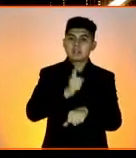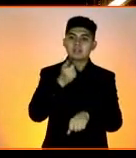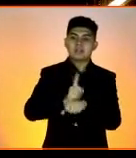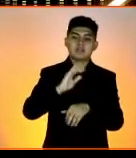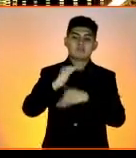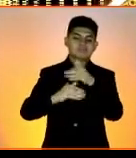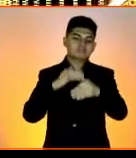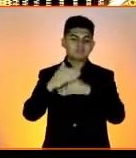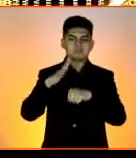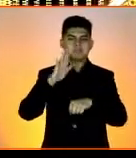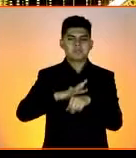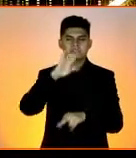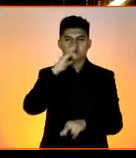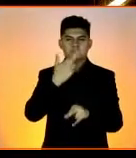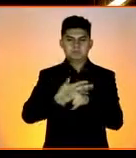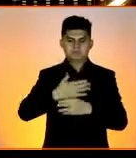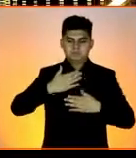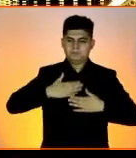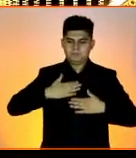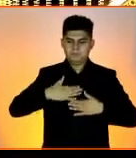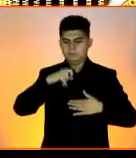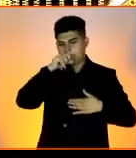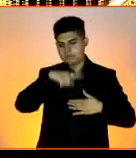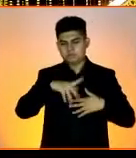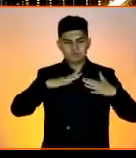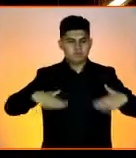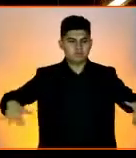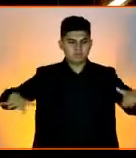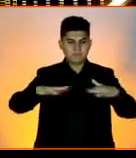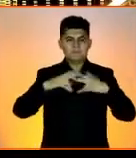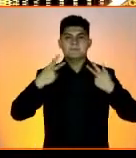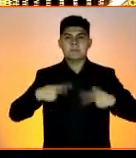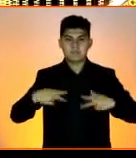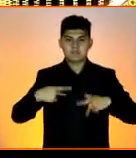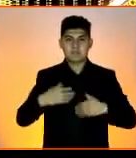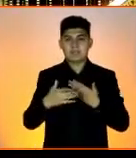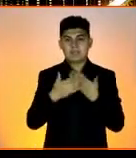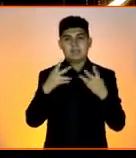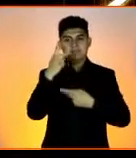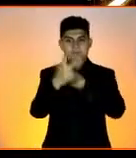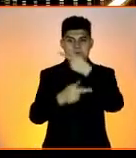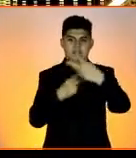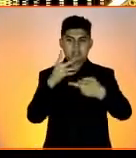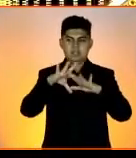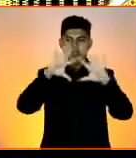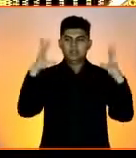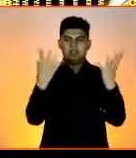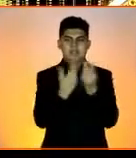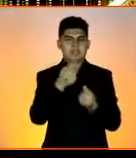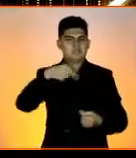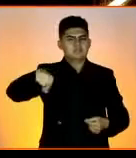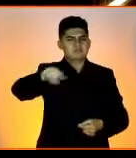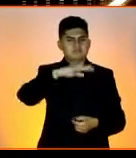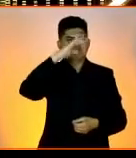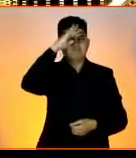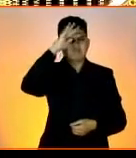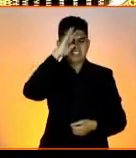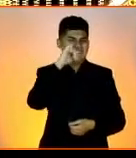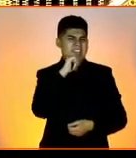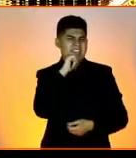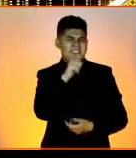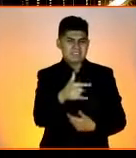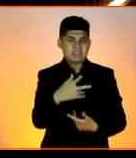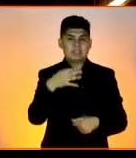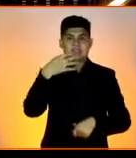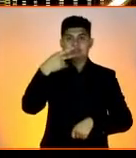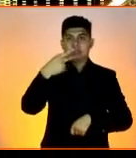responsables con nosotros mismos, con la sociedad y con nuestro planeta. Porque si no hacemos conciencia, caemos